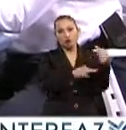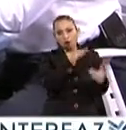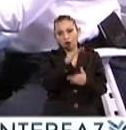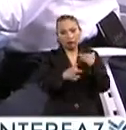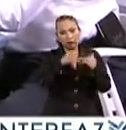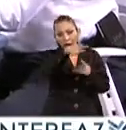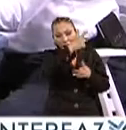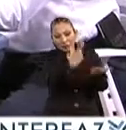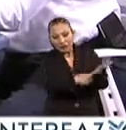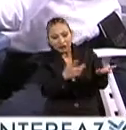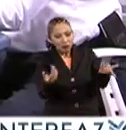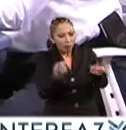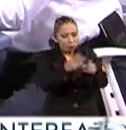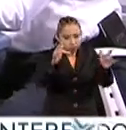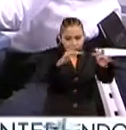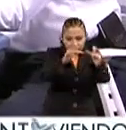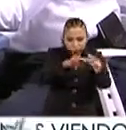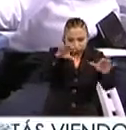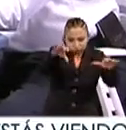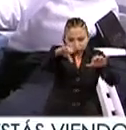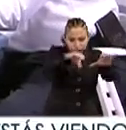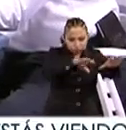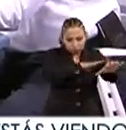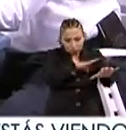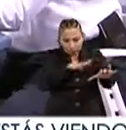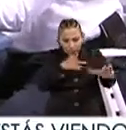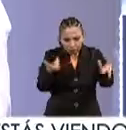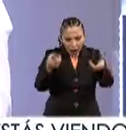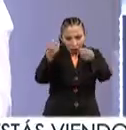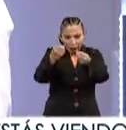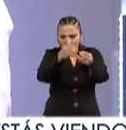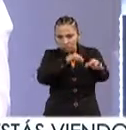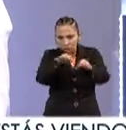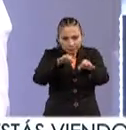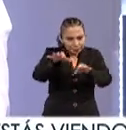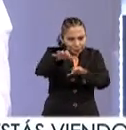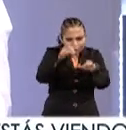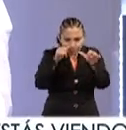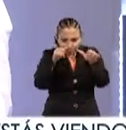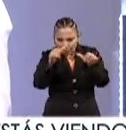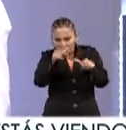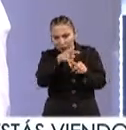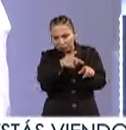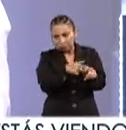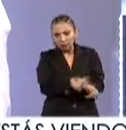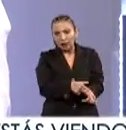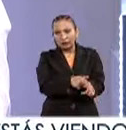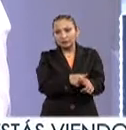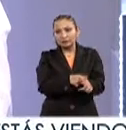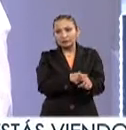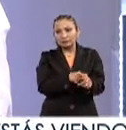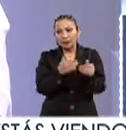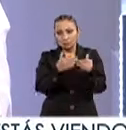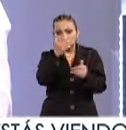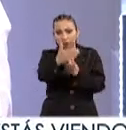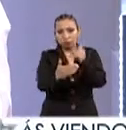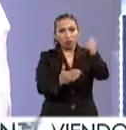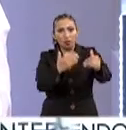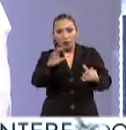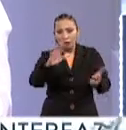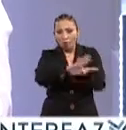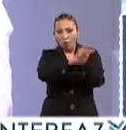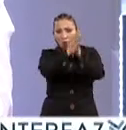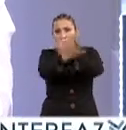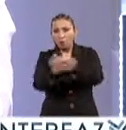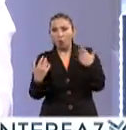dinámica que, diríamos, nos ocupa y que seguimos a pasos muy vertiginosos